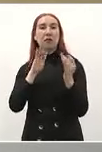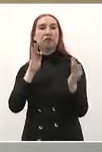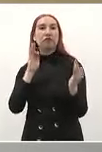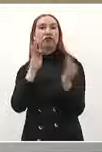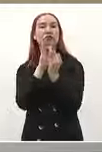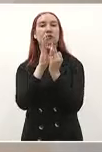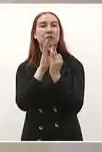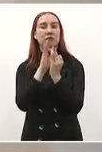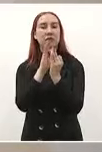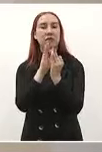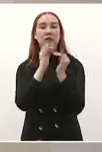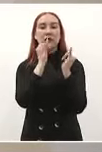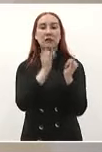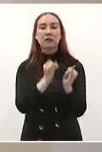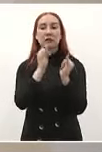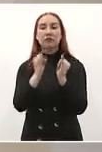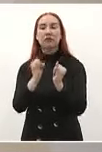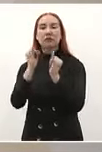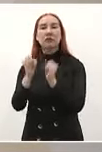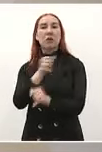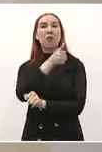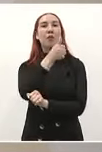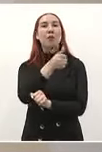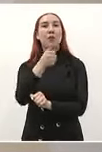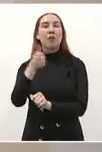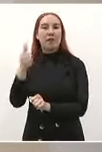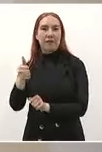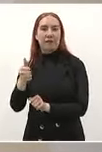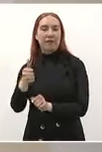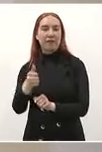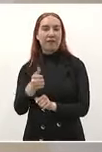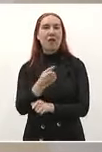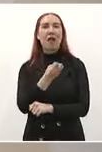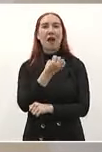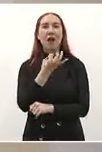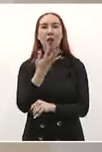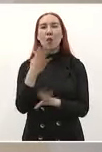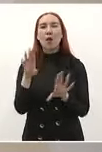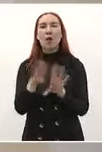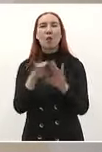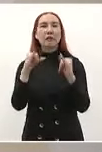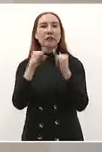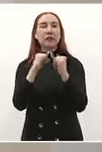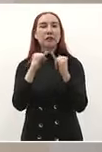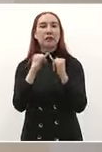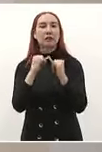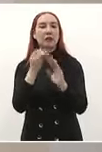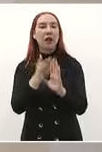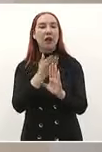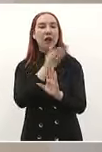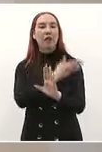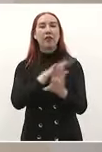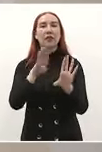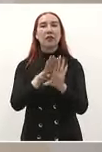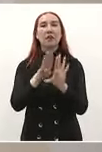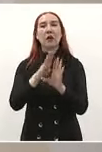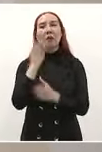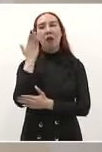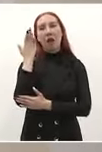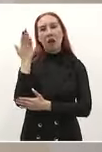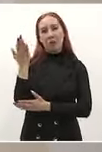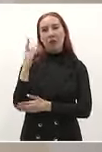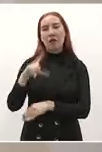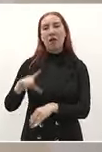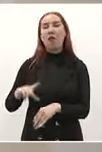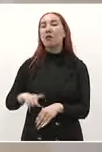echaron a perder y qué pasaba pedían dinero a los gobiernos al